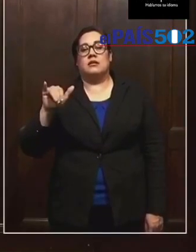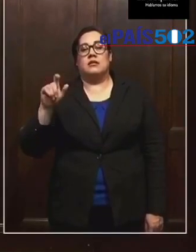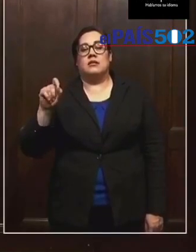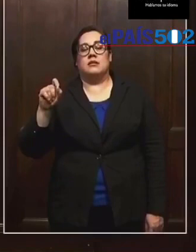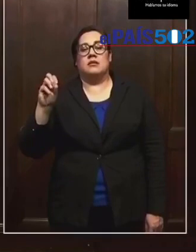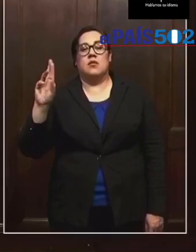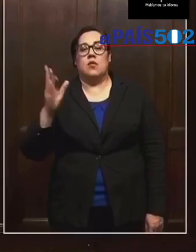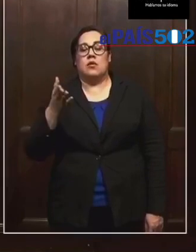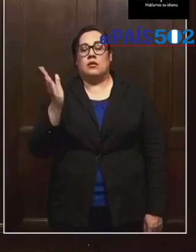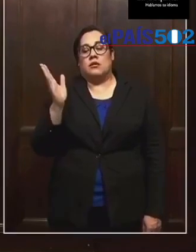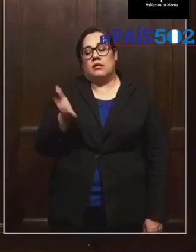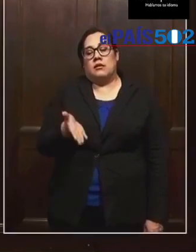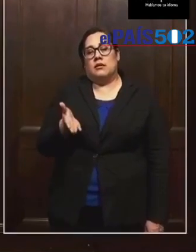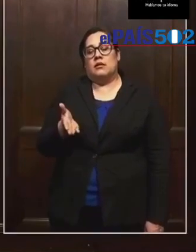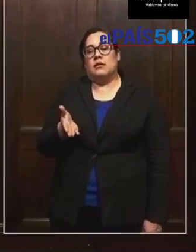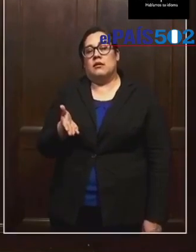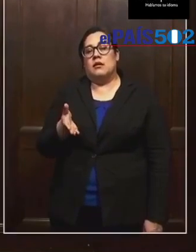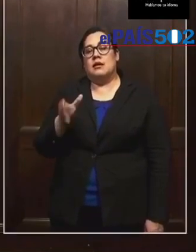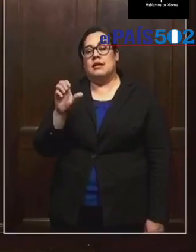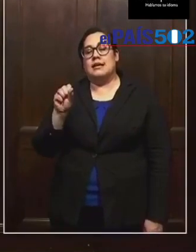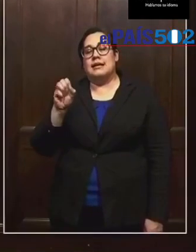.rooms.